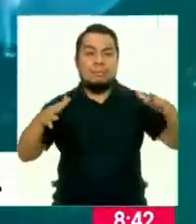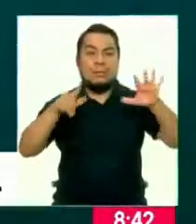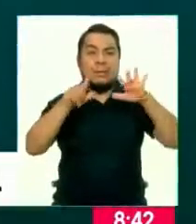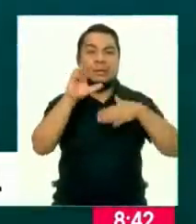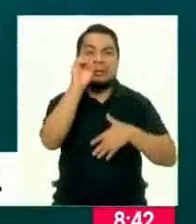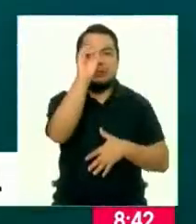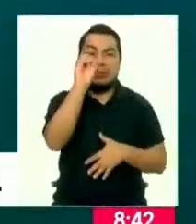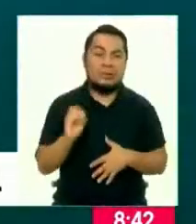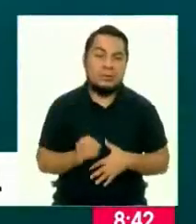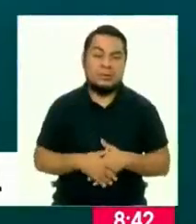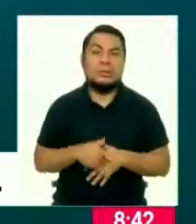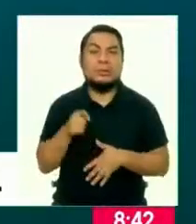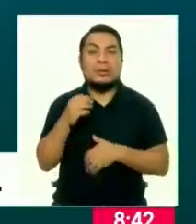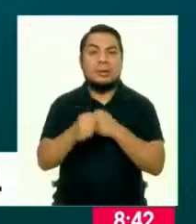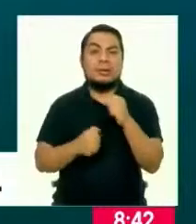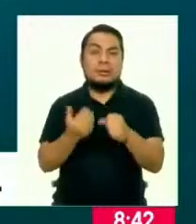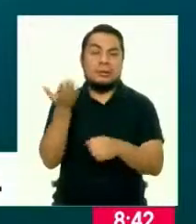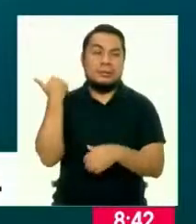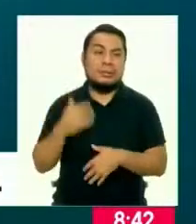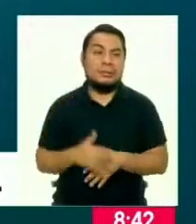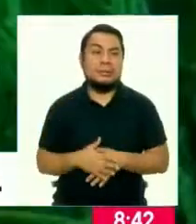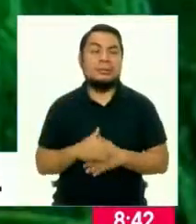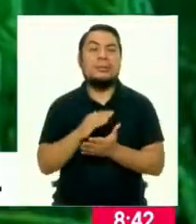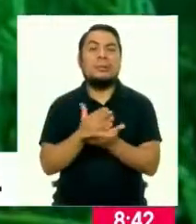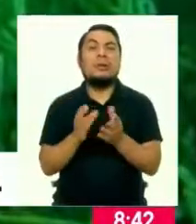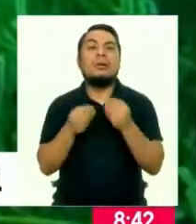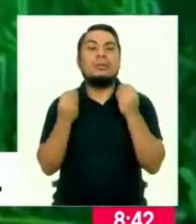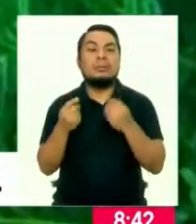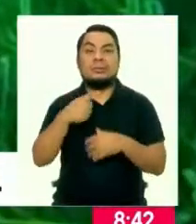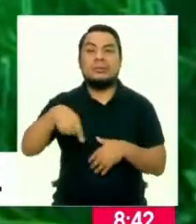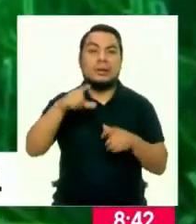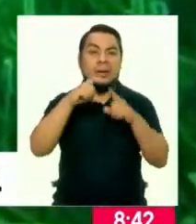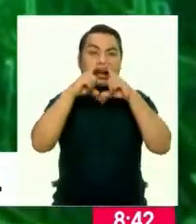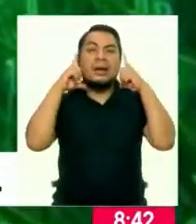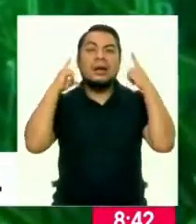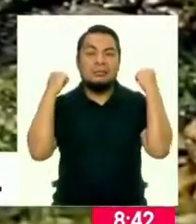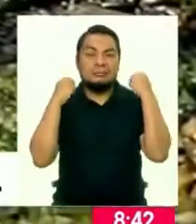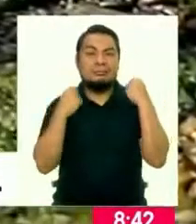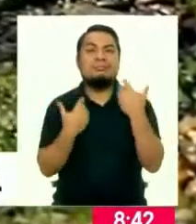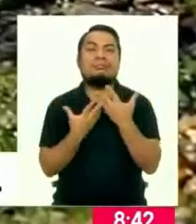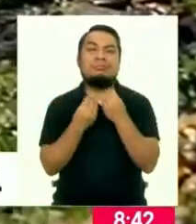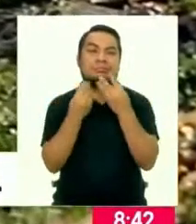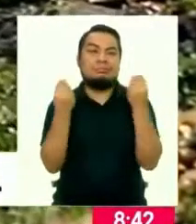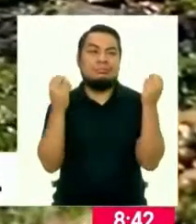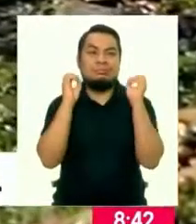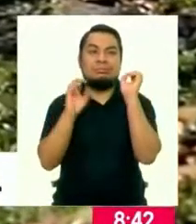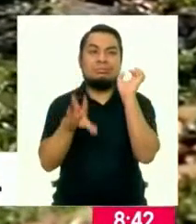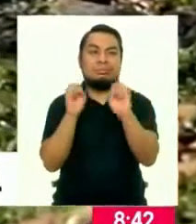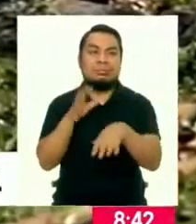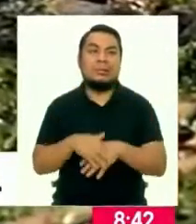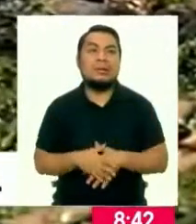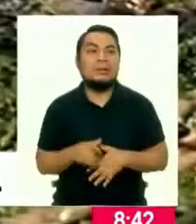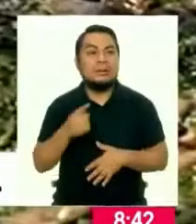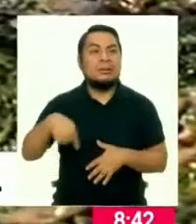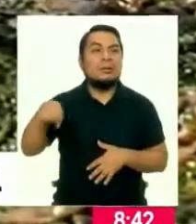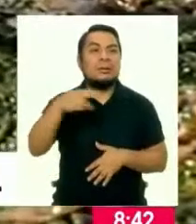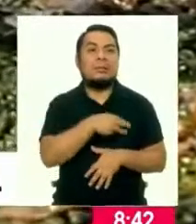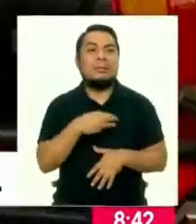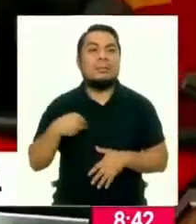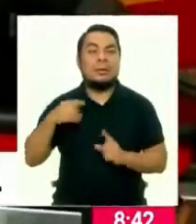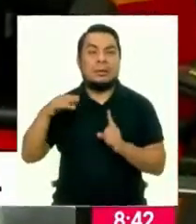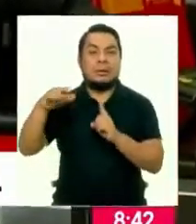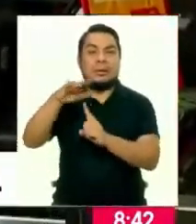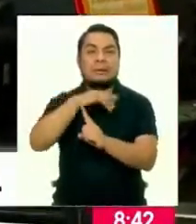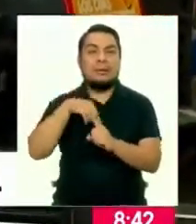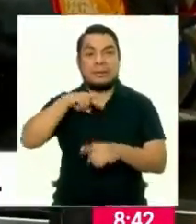% respecto al año anterior, en parte por las mascarillas contra el coronavirus. De acuerdo con cifras del Ministerio del Ambiente,